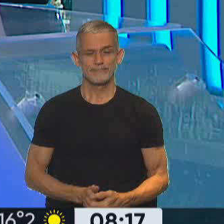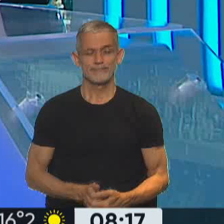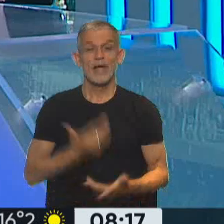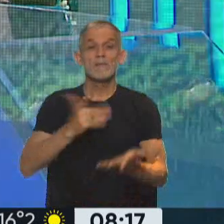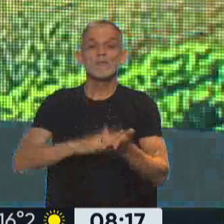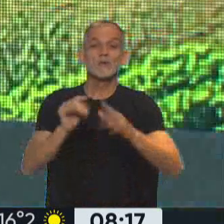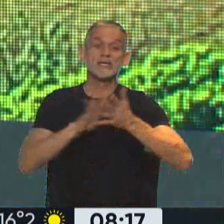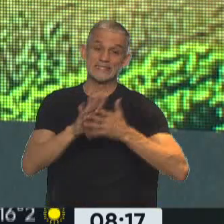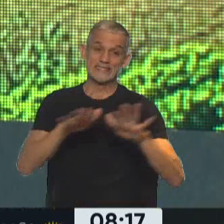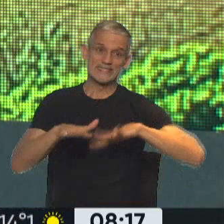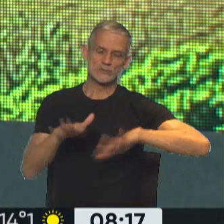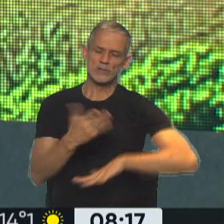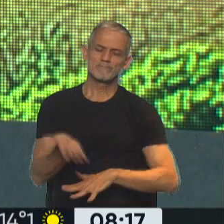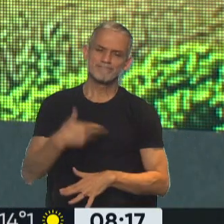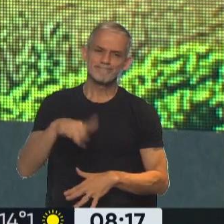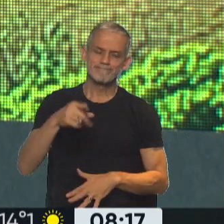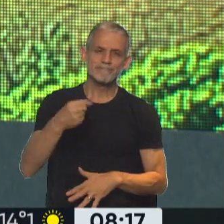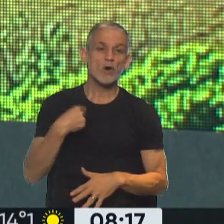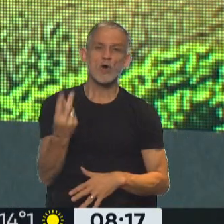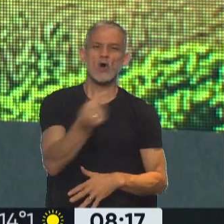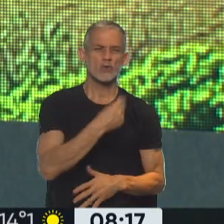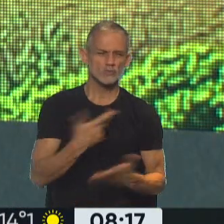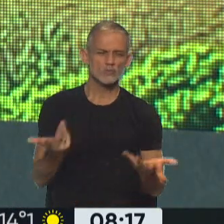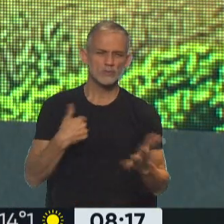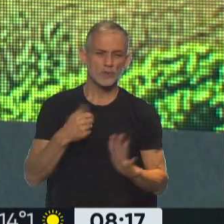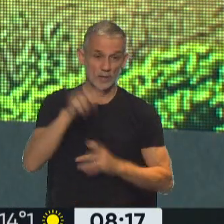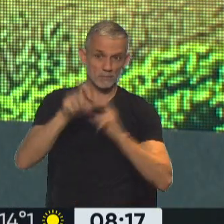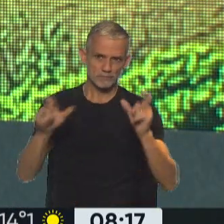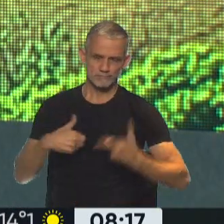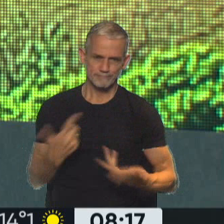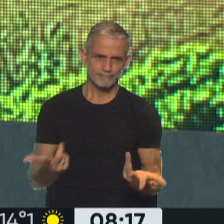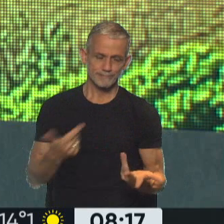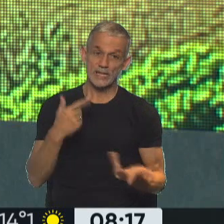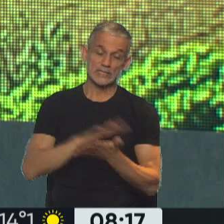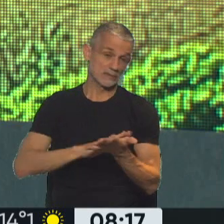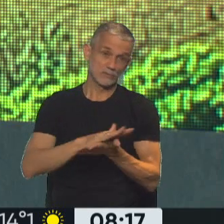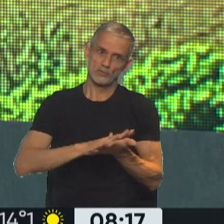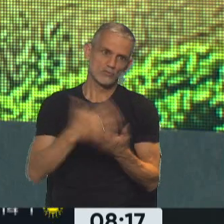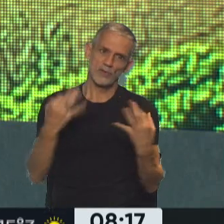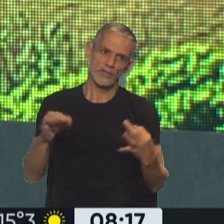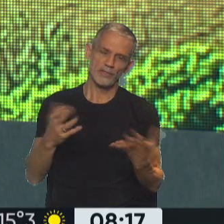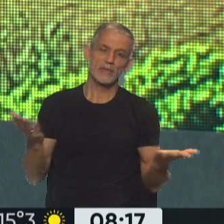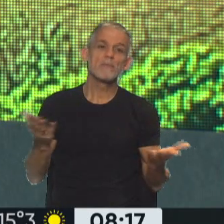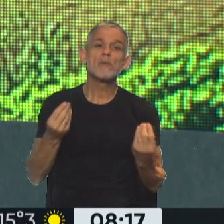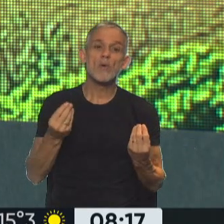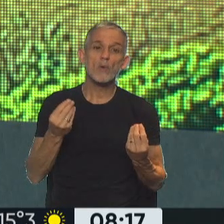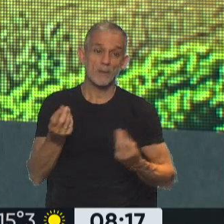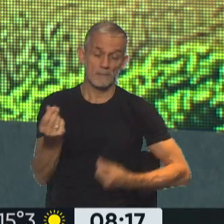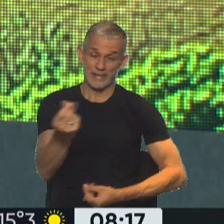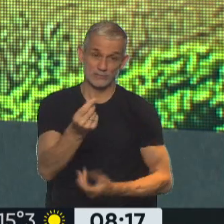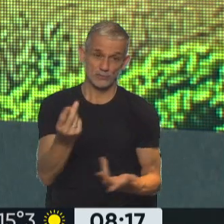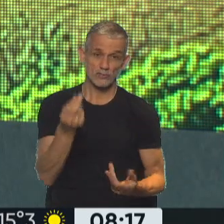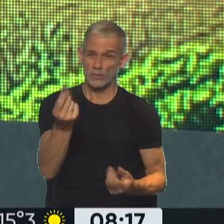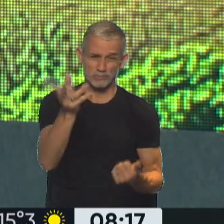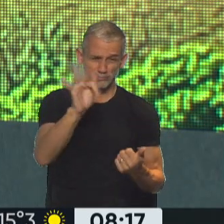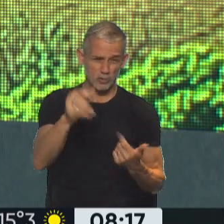Hablamos de otra situación que nos involucra directamente como consumidores y se tiene que resolver de una u otra manera porque está relacionada con los precios, de lo que compramos